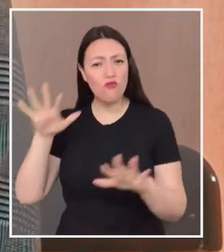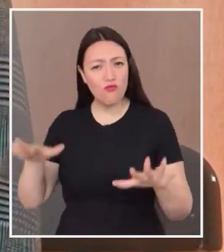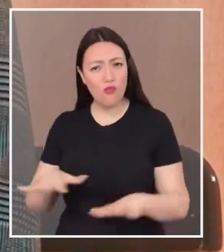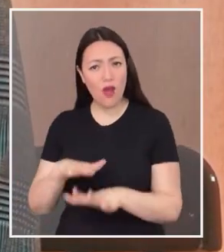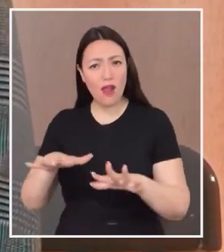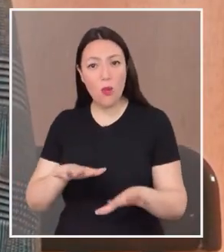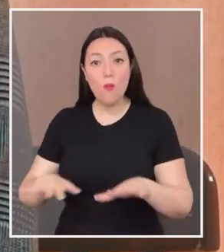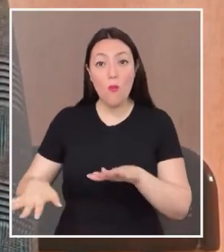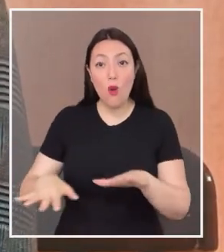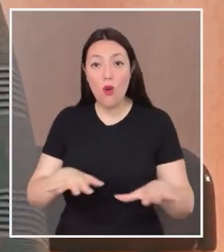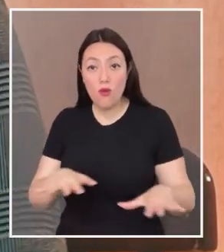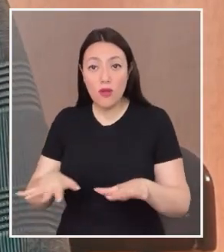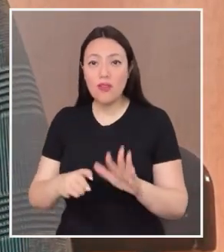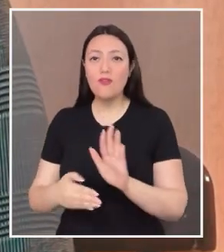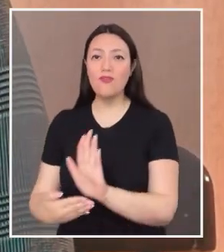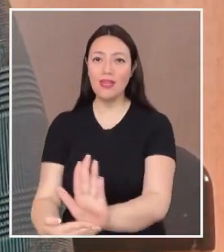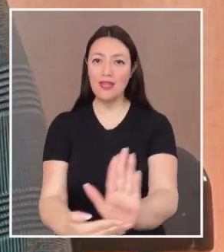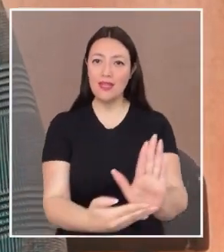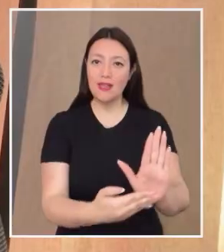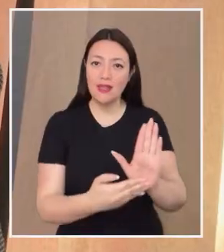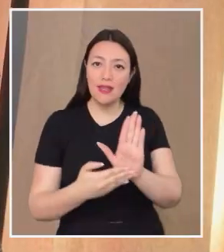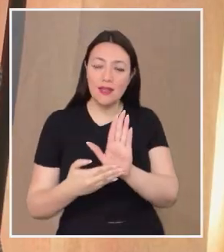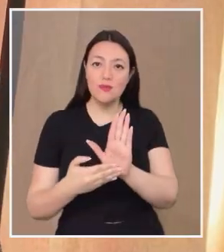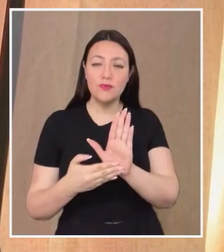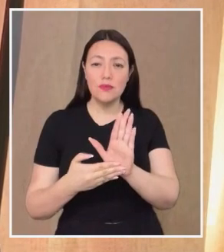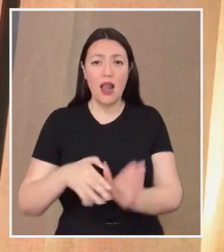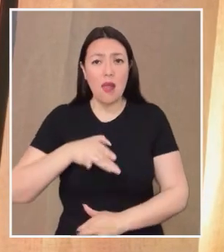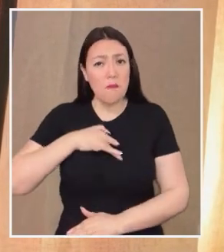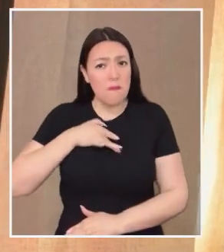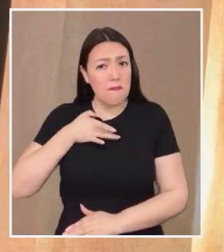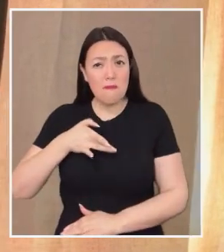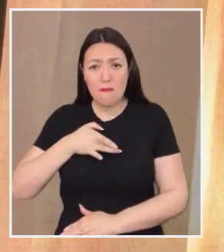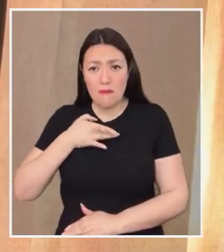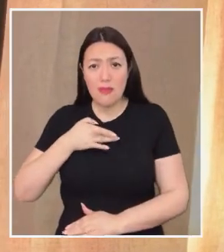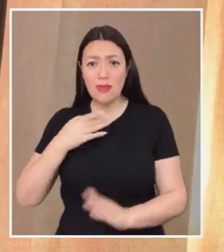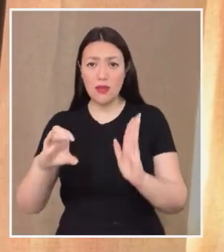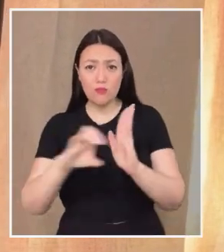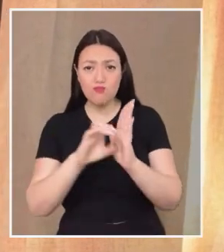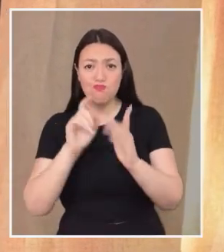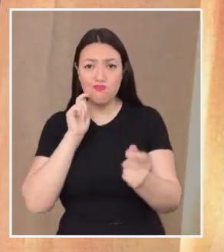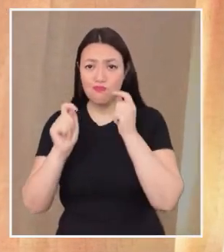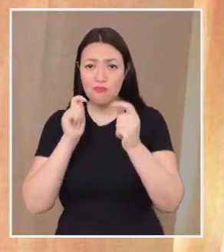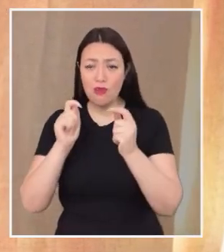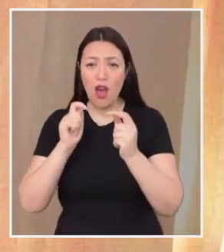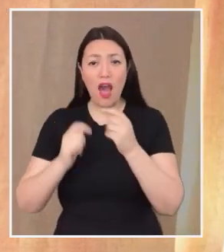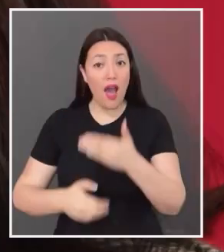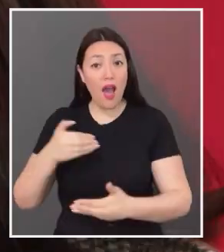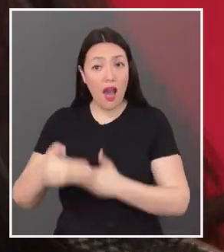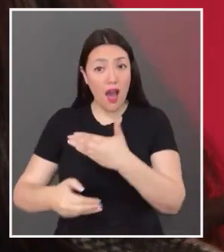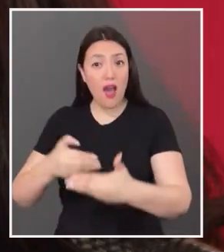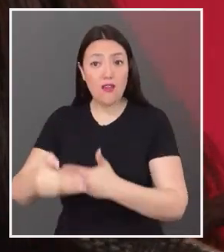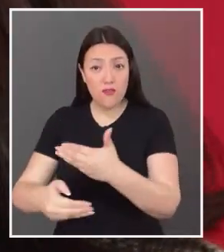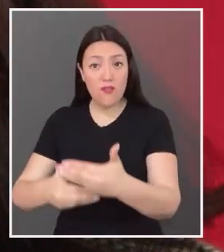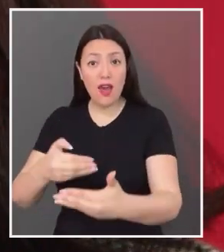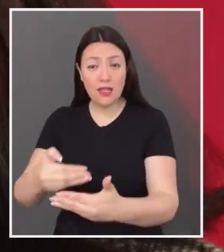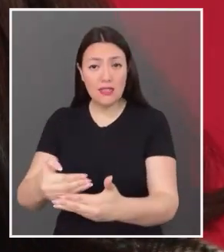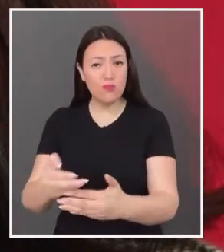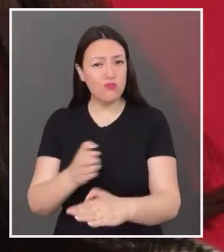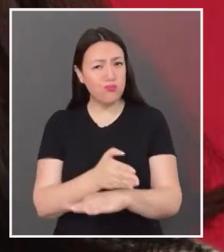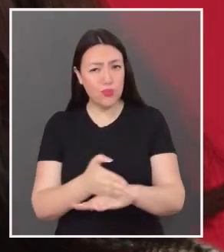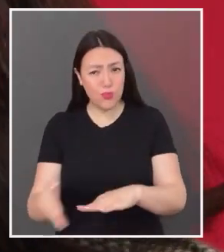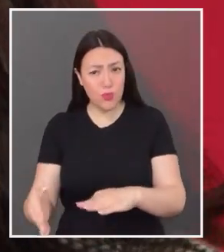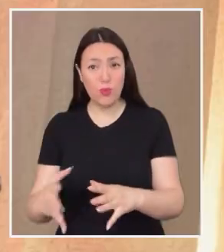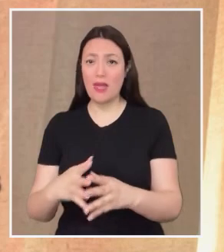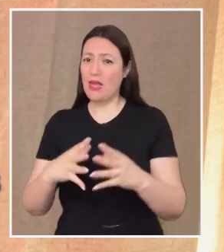esfuerzo De movilizarnos y de desilizarnos Lamentablemente, este texto pone en riesgo todos estos avances E implica un enorme